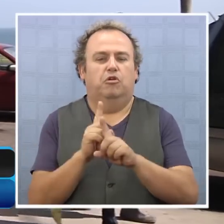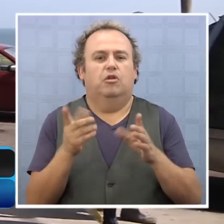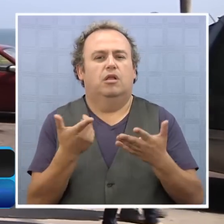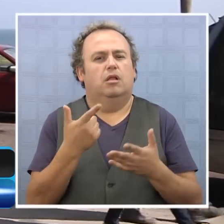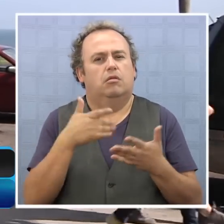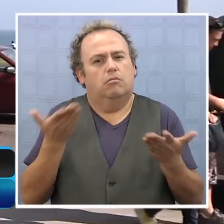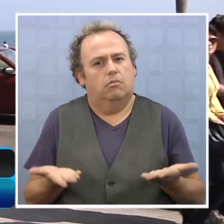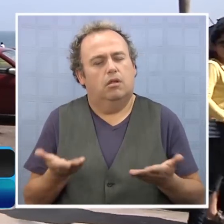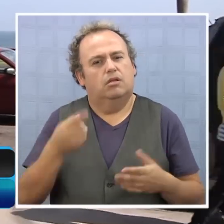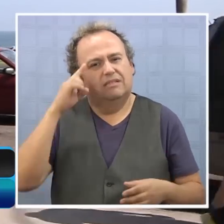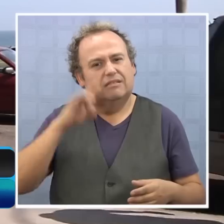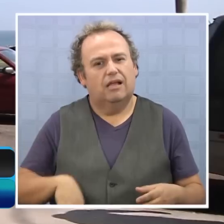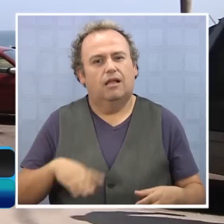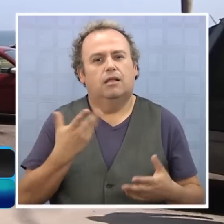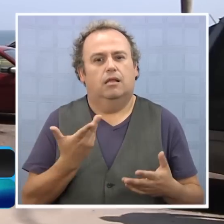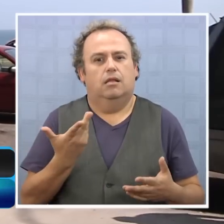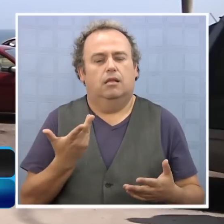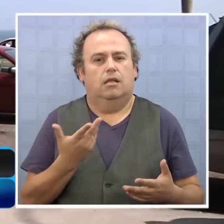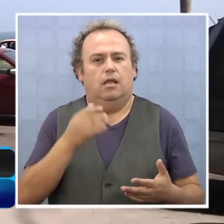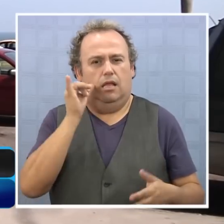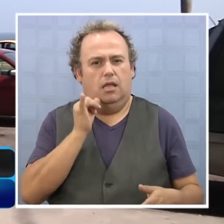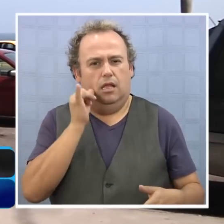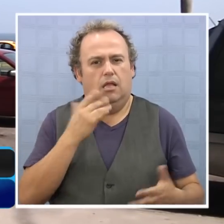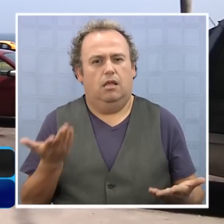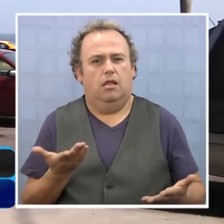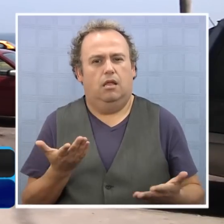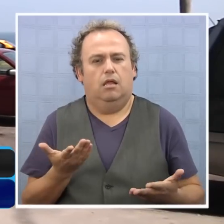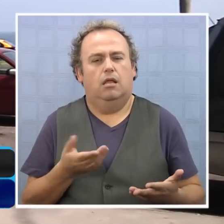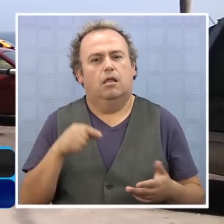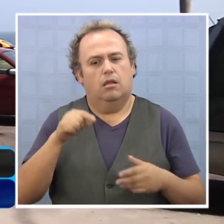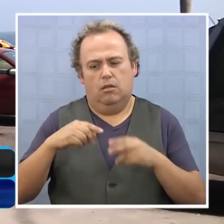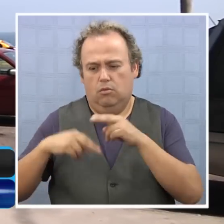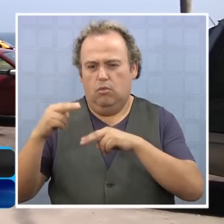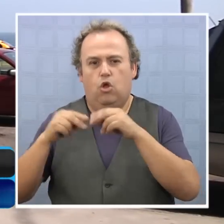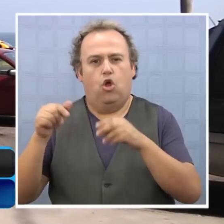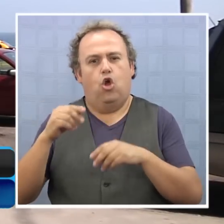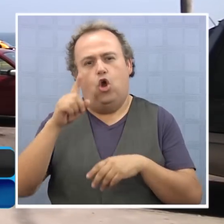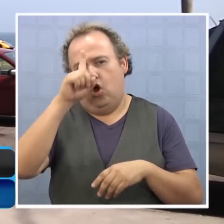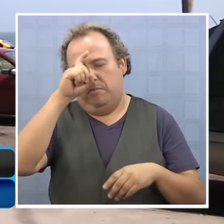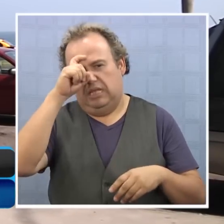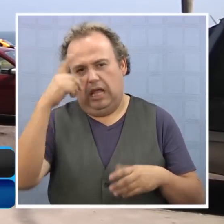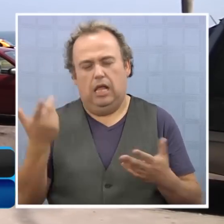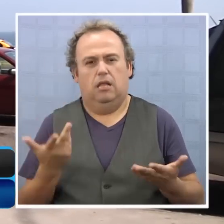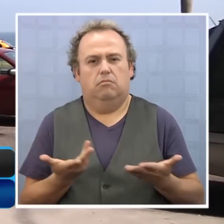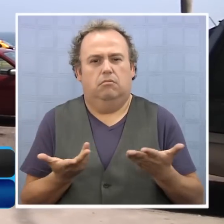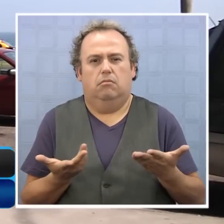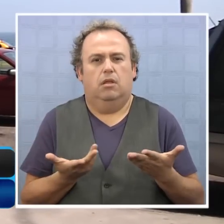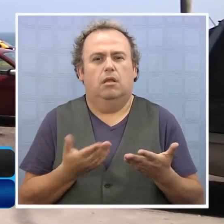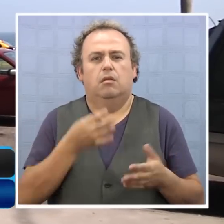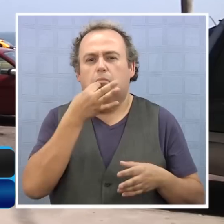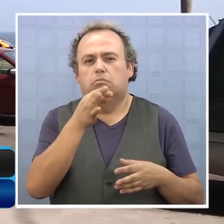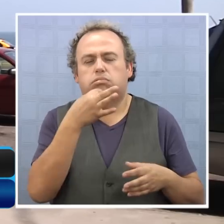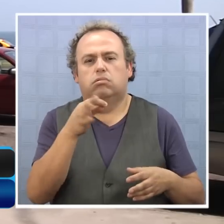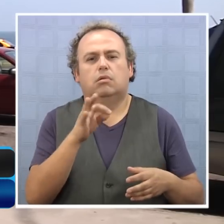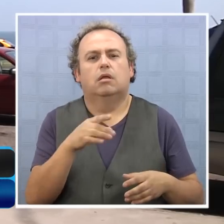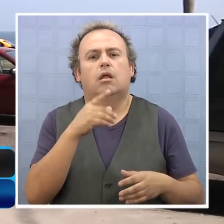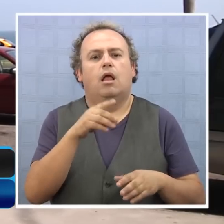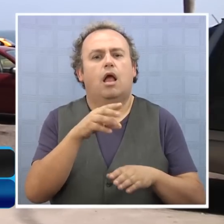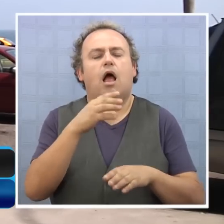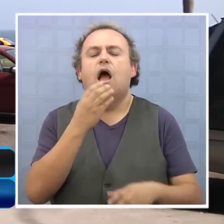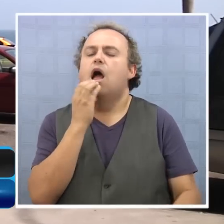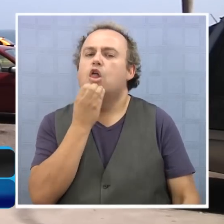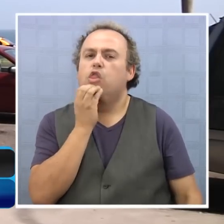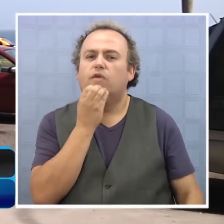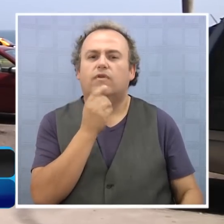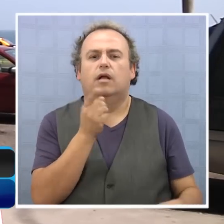importante y urgente, sabiendo que acá además tenemos un senador que es médico, es la construcción de un hospital público de calidad y no es el caso. Indicó que empezaría